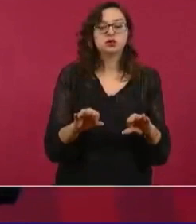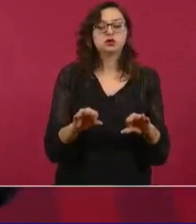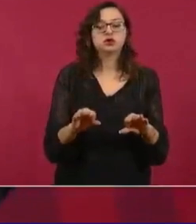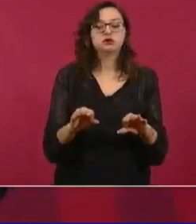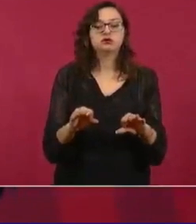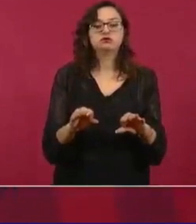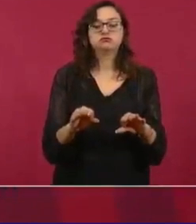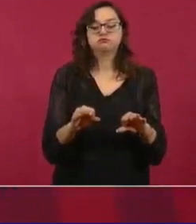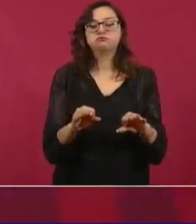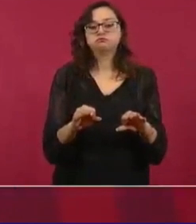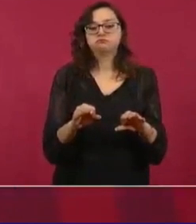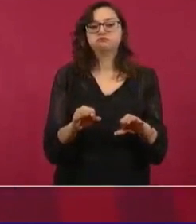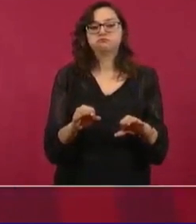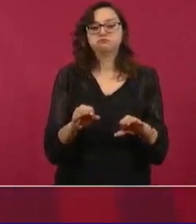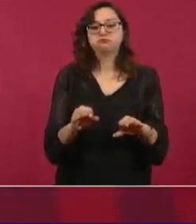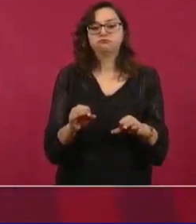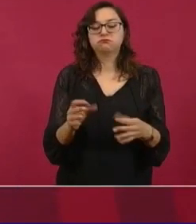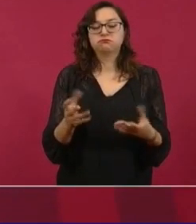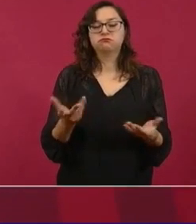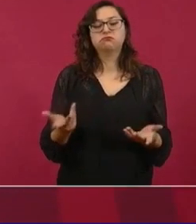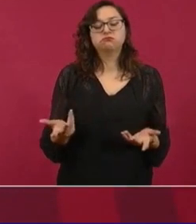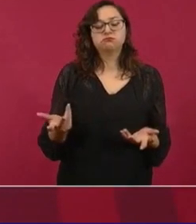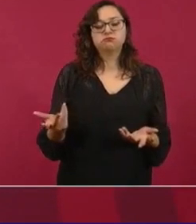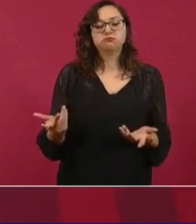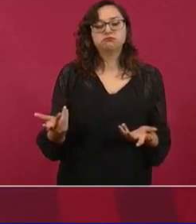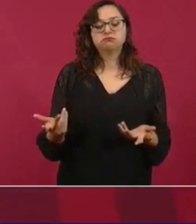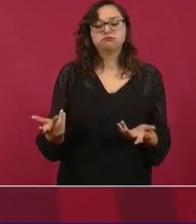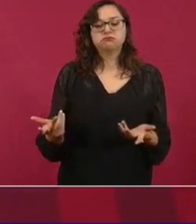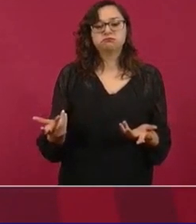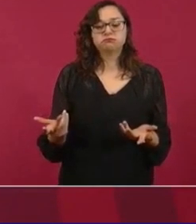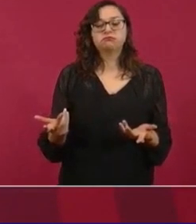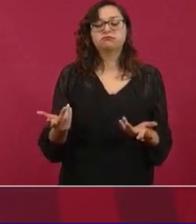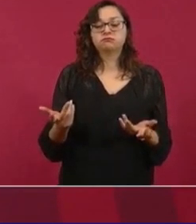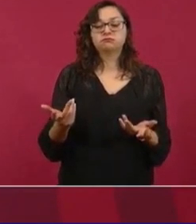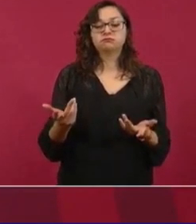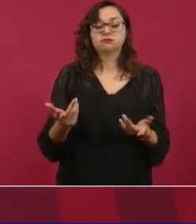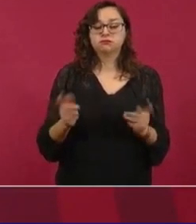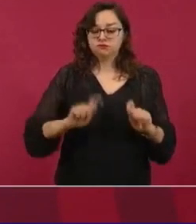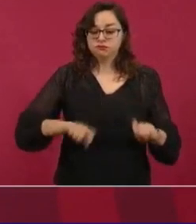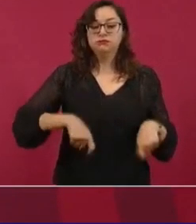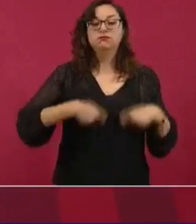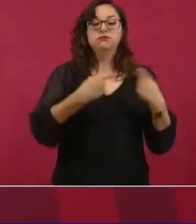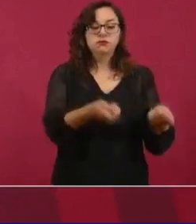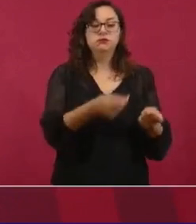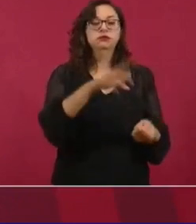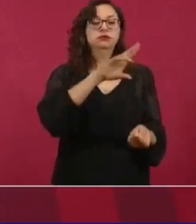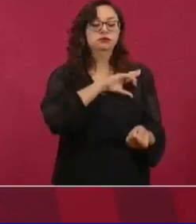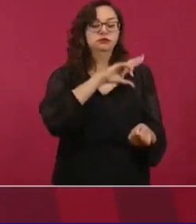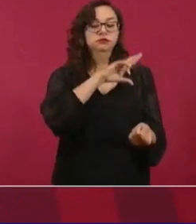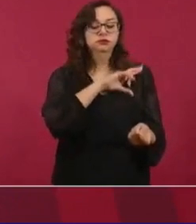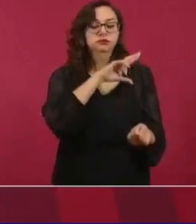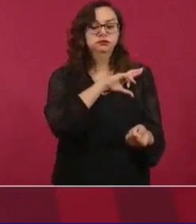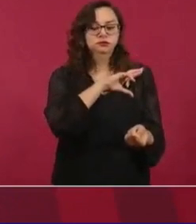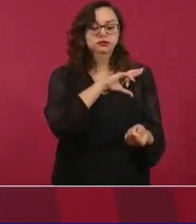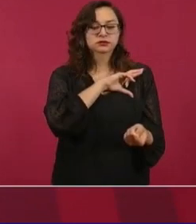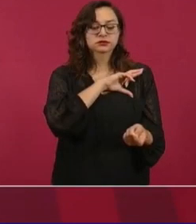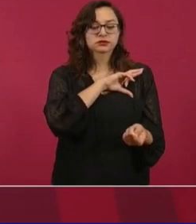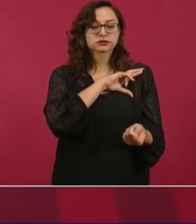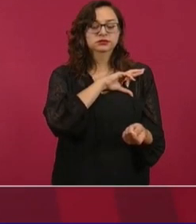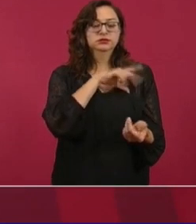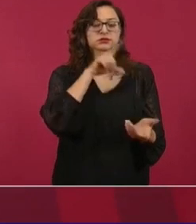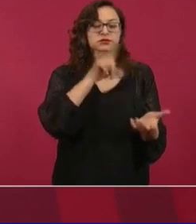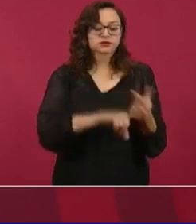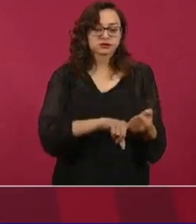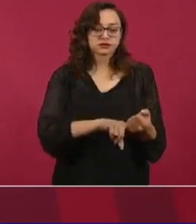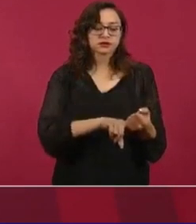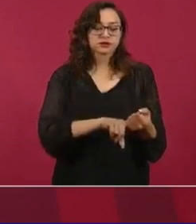se entregaron mediante este procedimiento